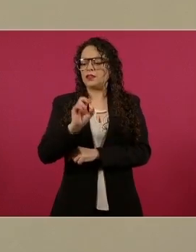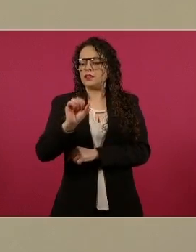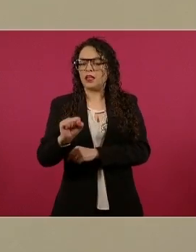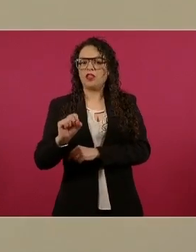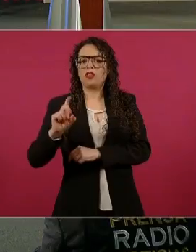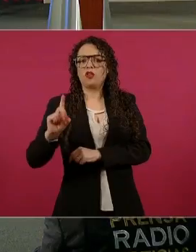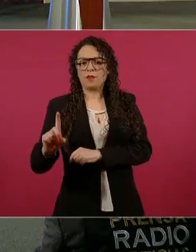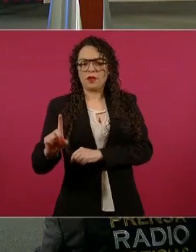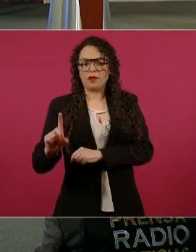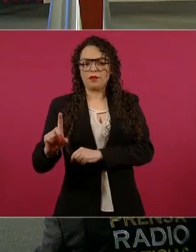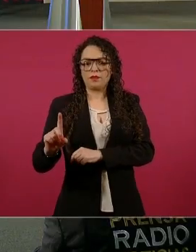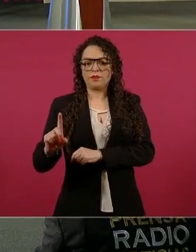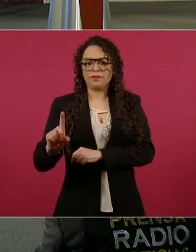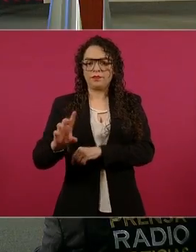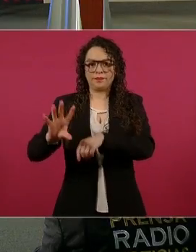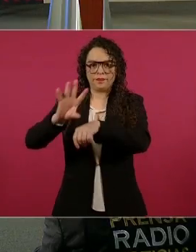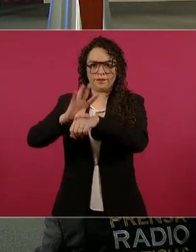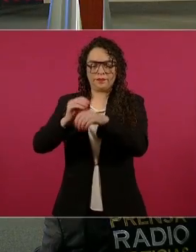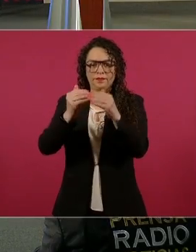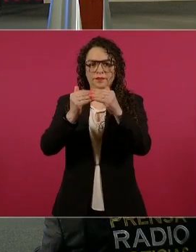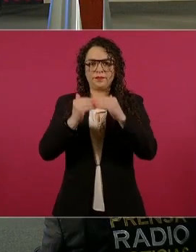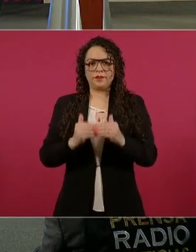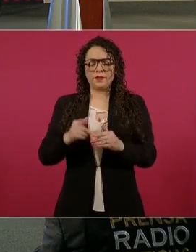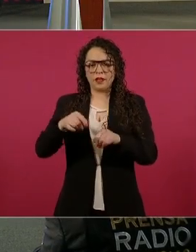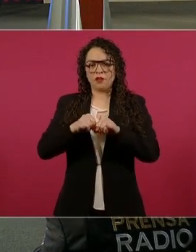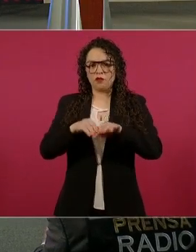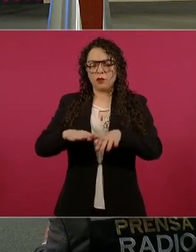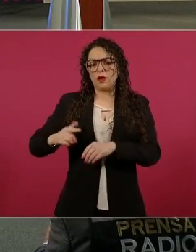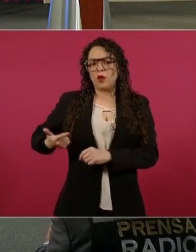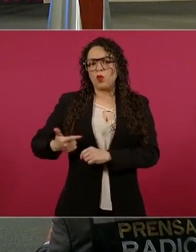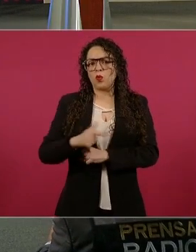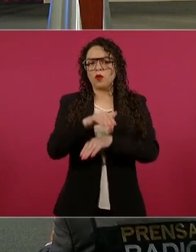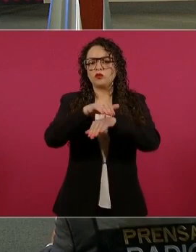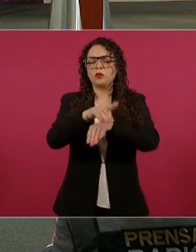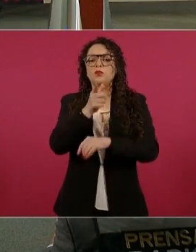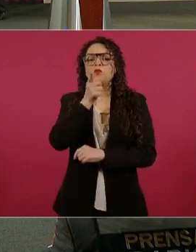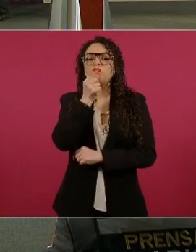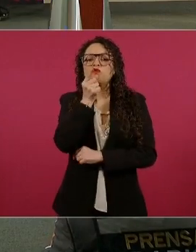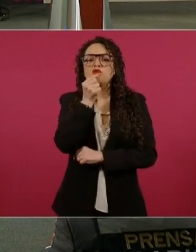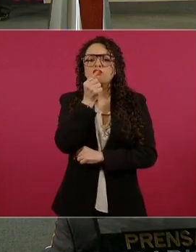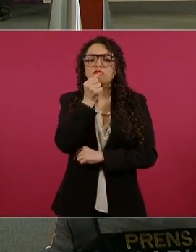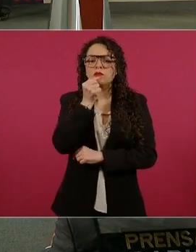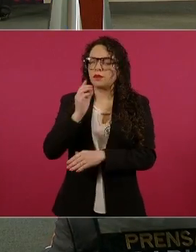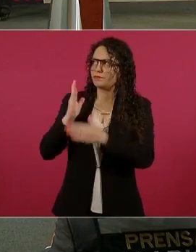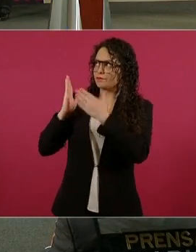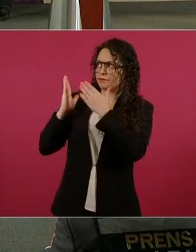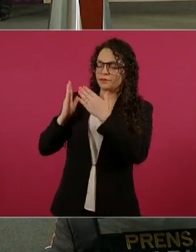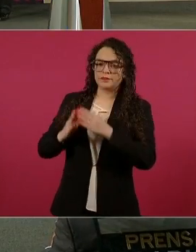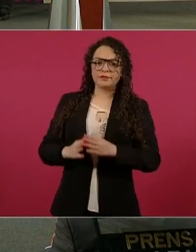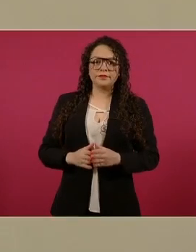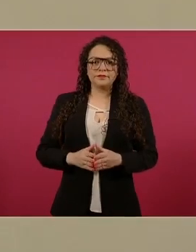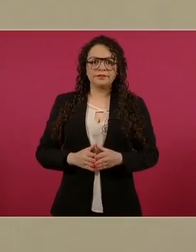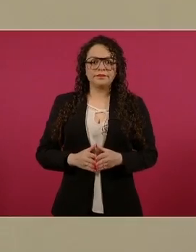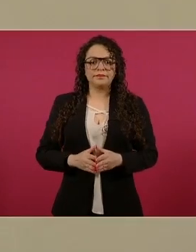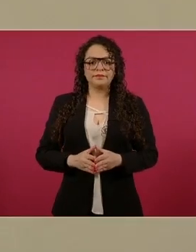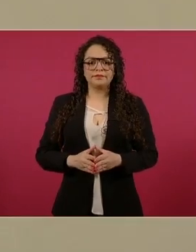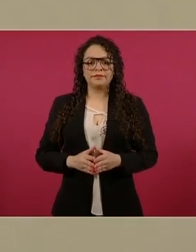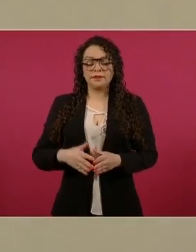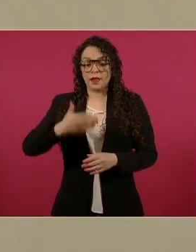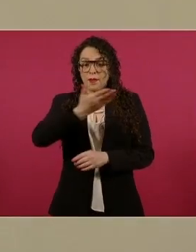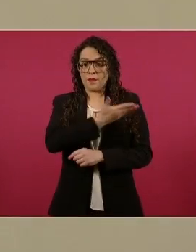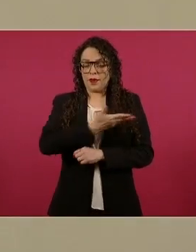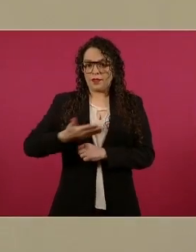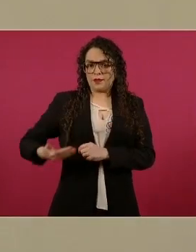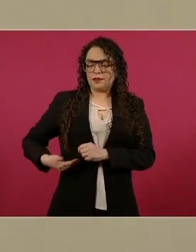doy el del Guanajuato, los policías, adelante. Tenemos también, como instruyó el señor presidente,